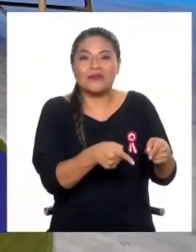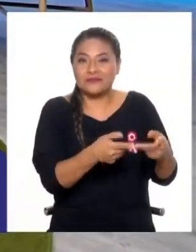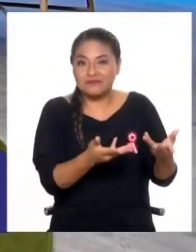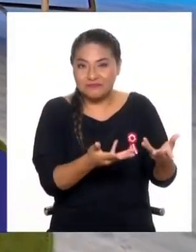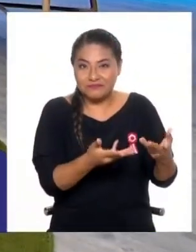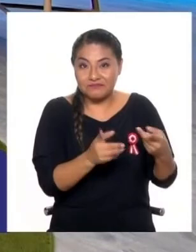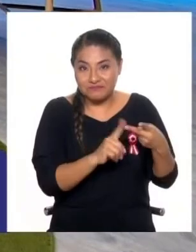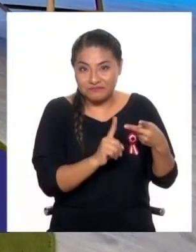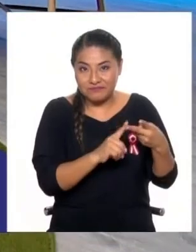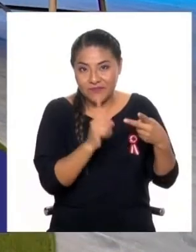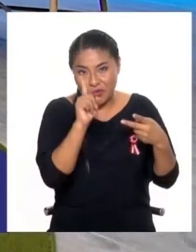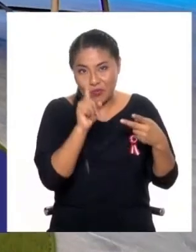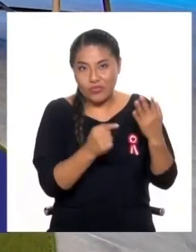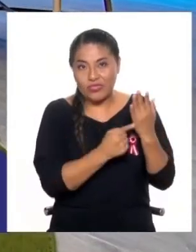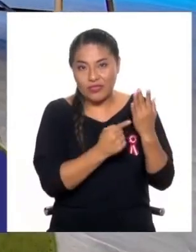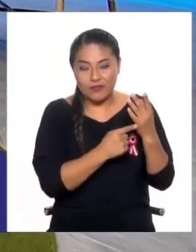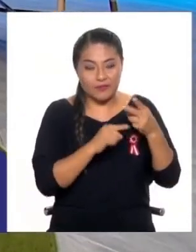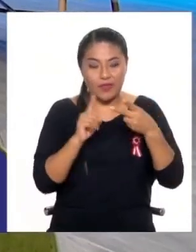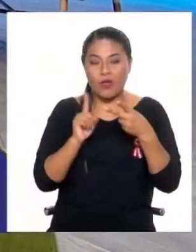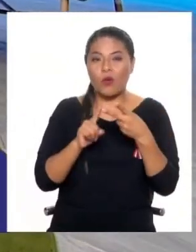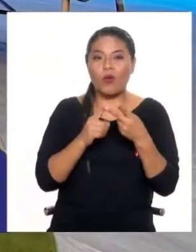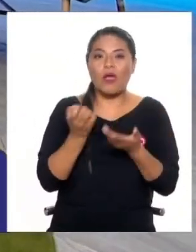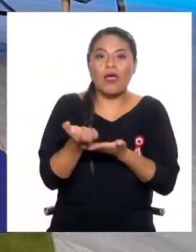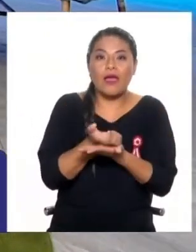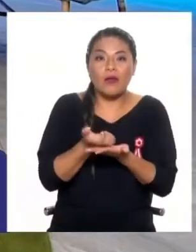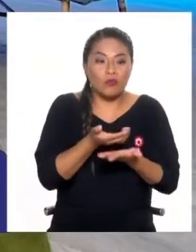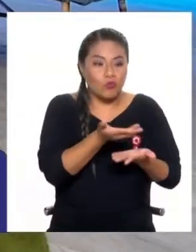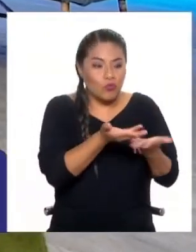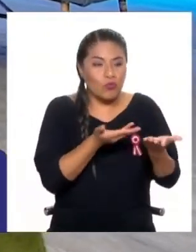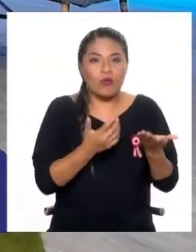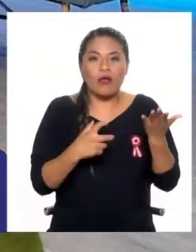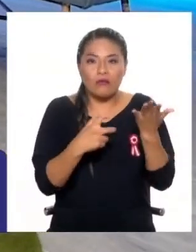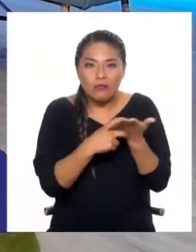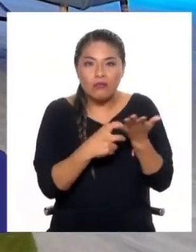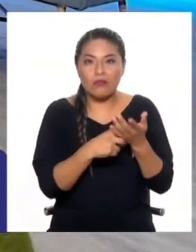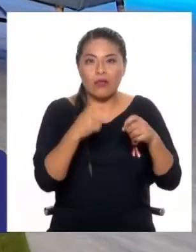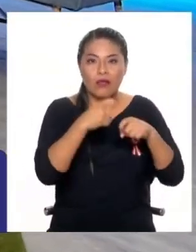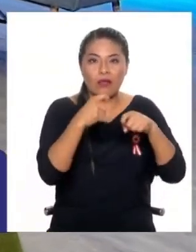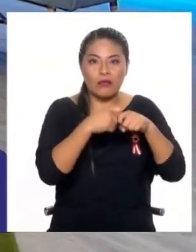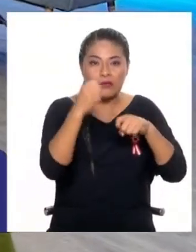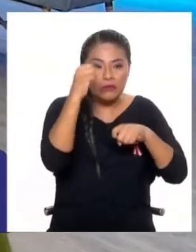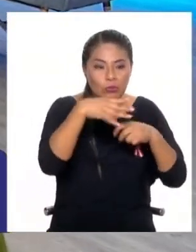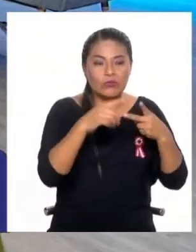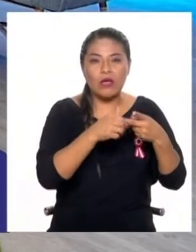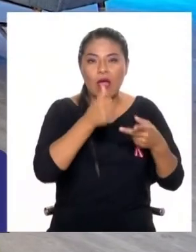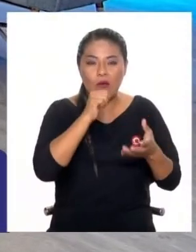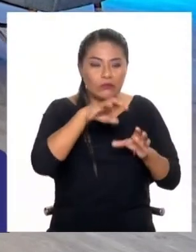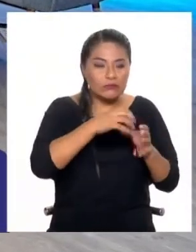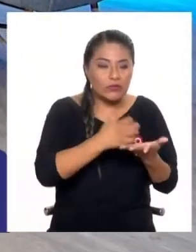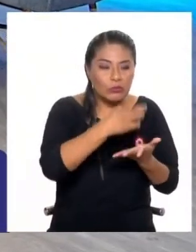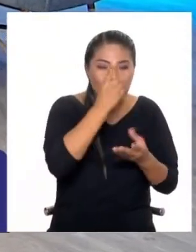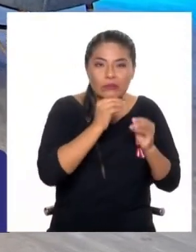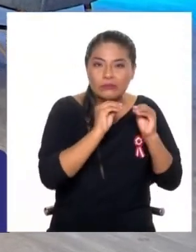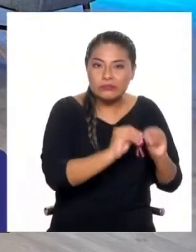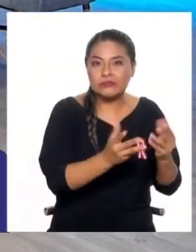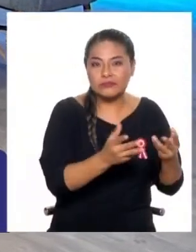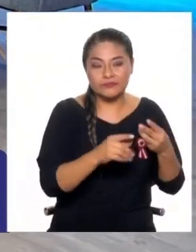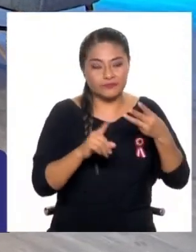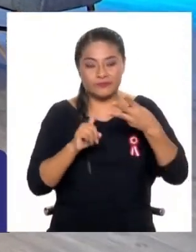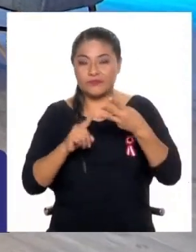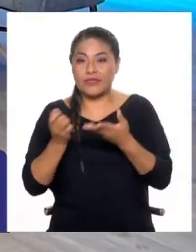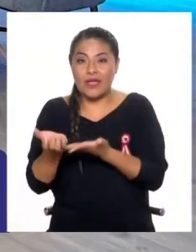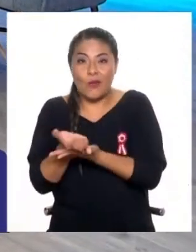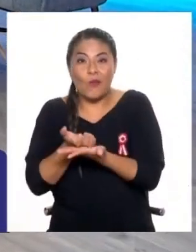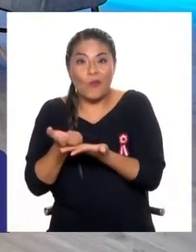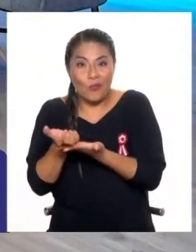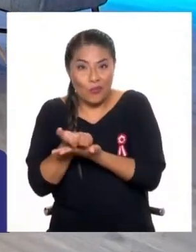Económico, porque definitivamente hay que darle los servicios a esa población. Transportes, electricidad, educación, salud. Económico, porque todo